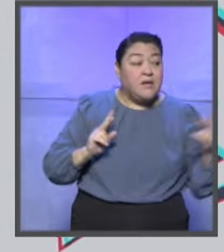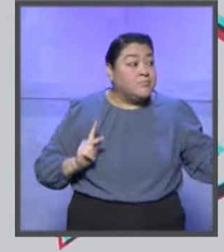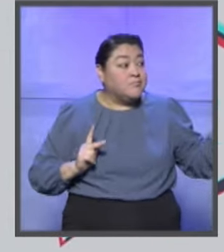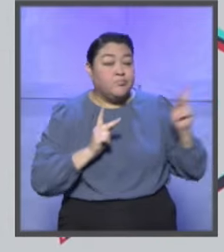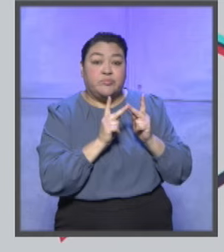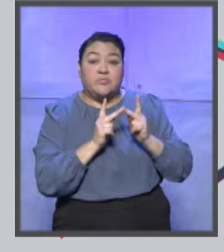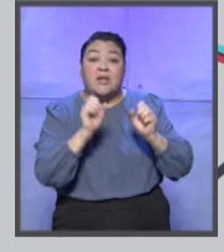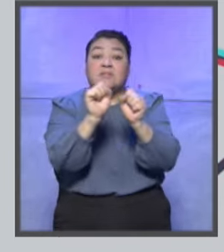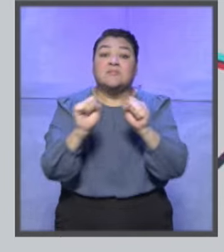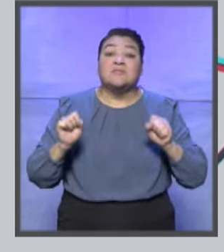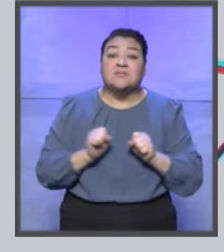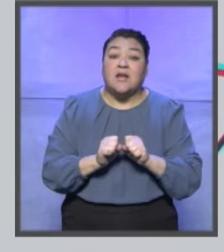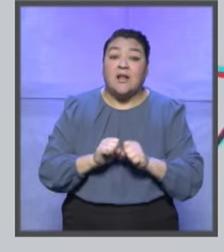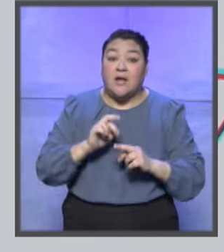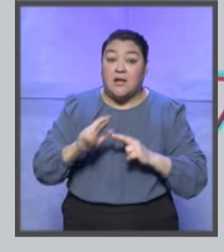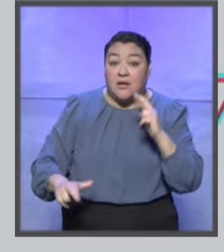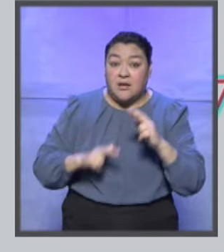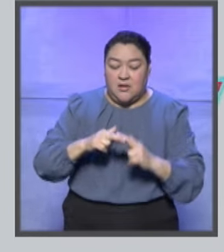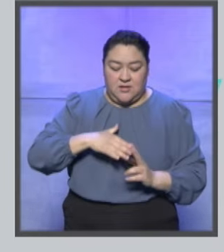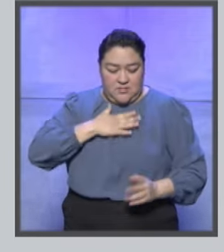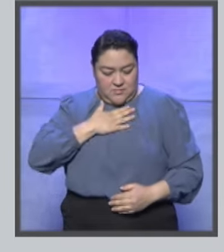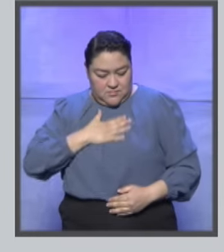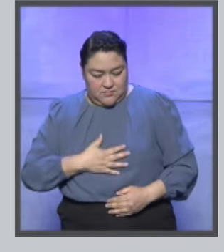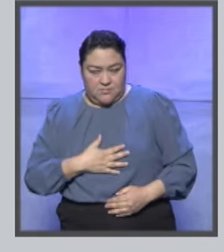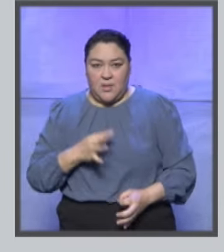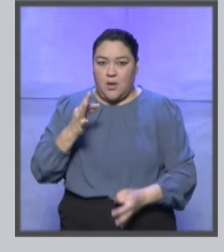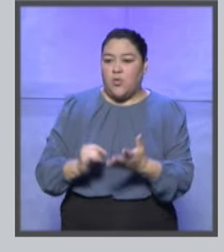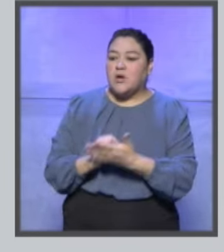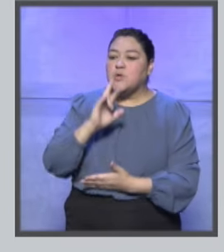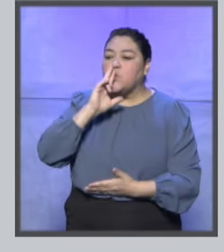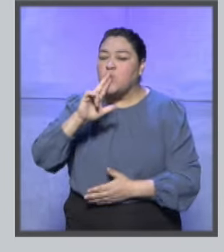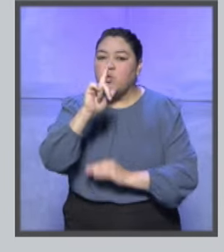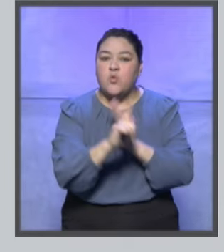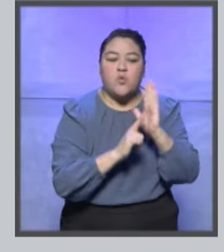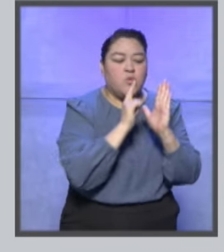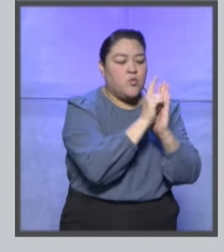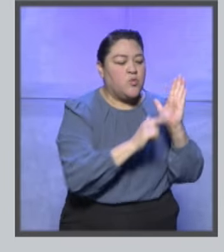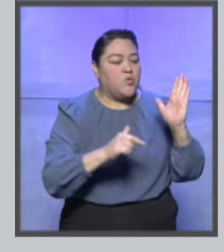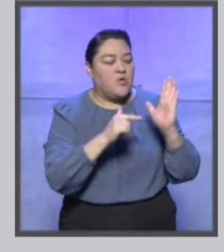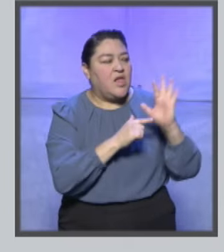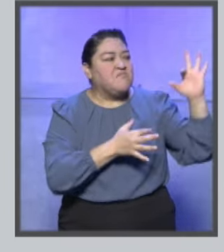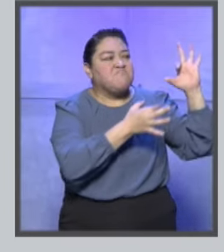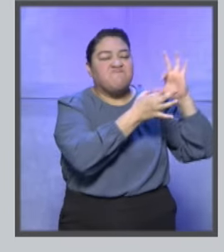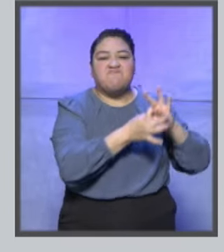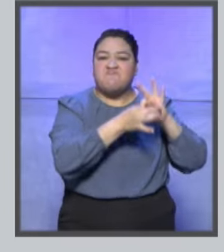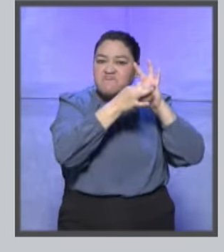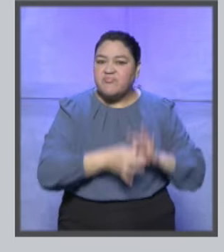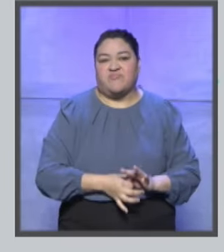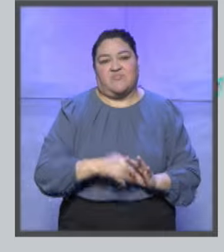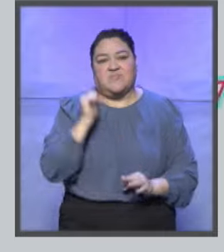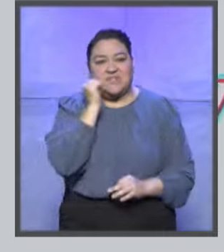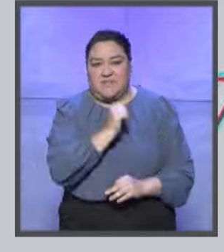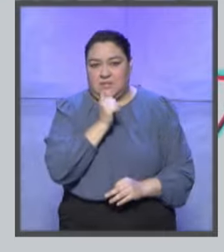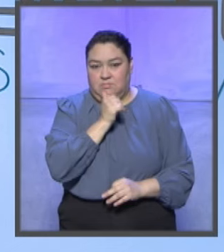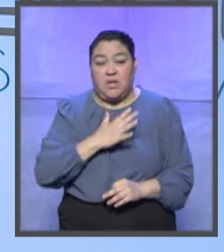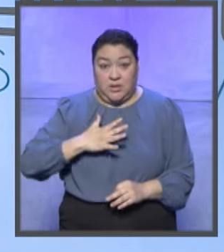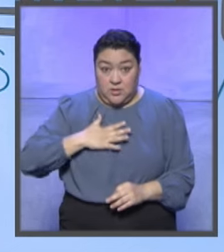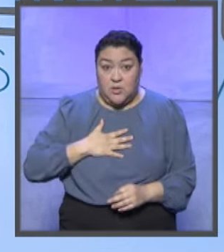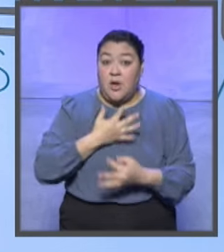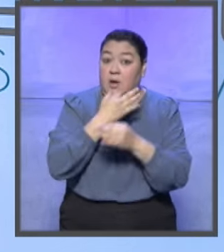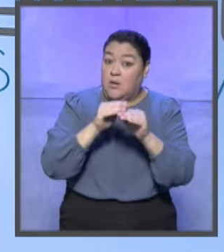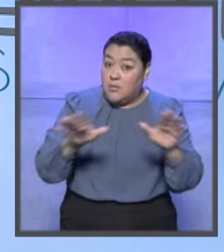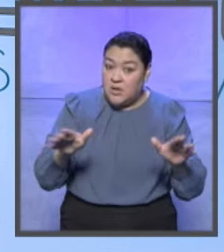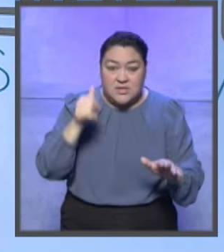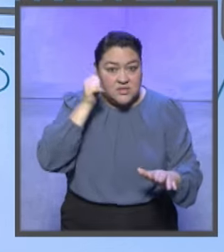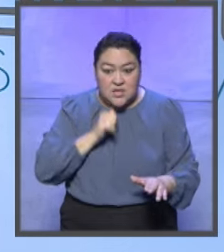en que la sala regional resuelve con imparcialidad, con objetividad, apegada a los criterios de la sala superior. Esto es muy importante. Yo sí creo y